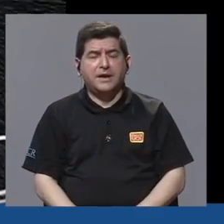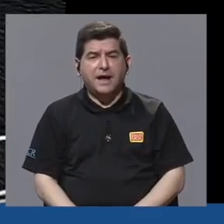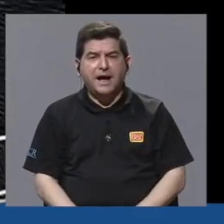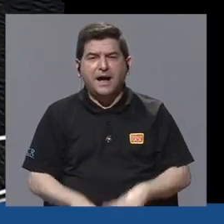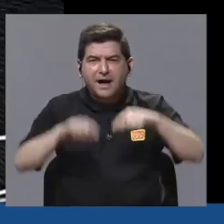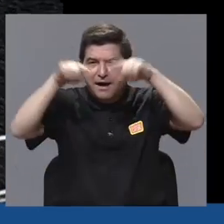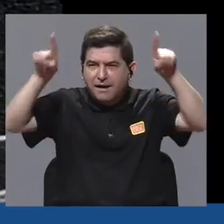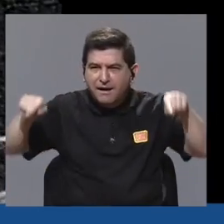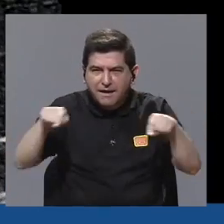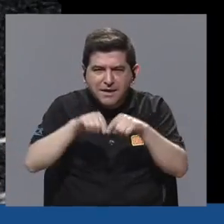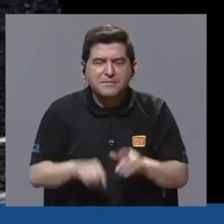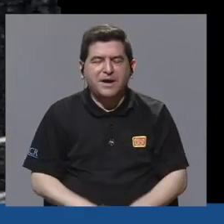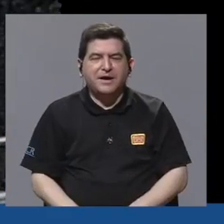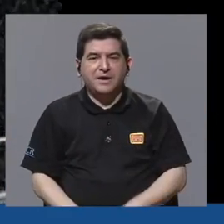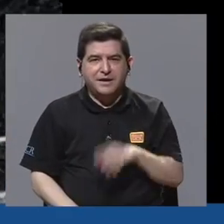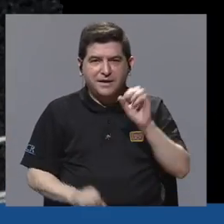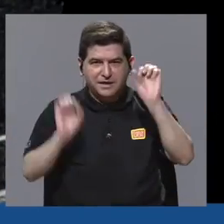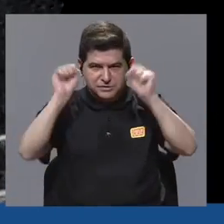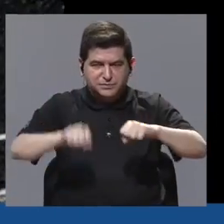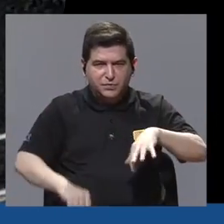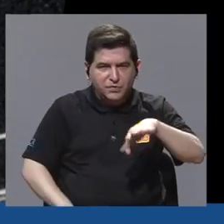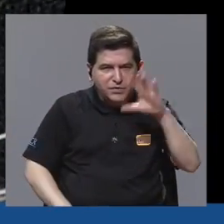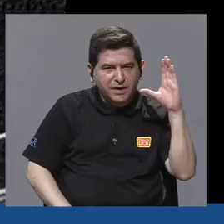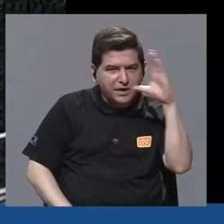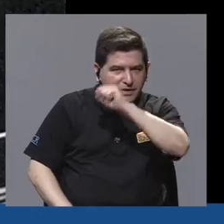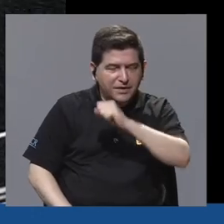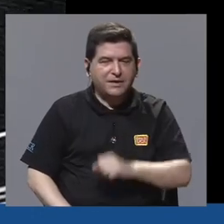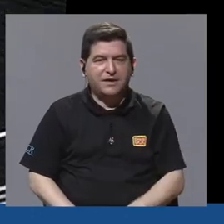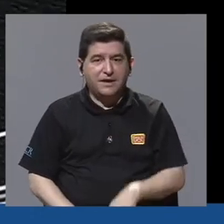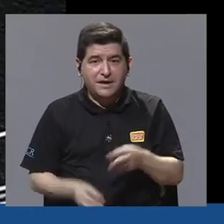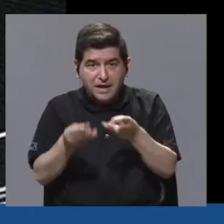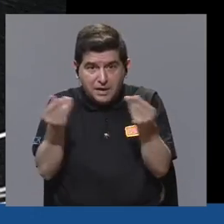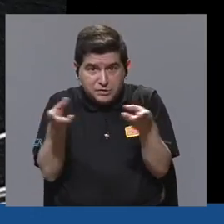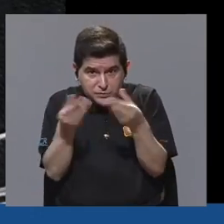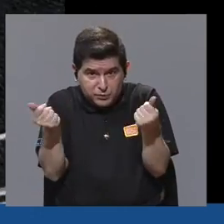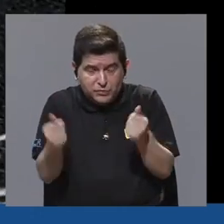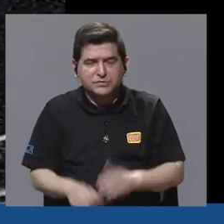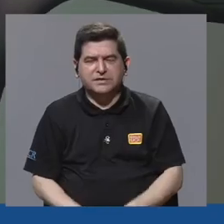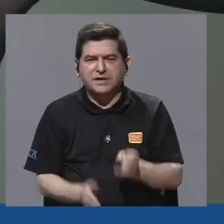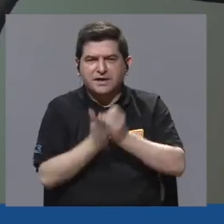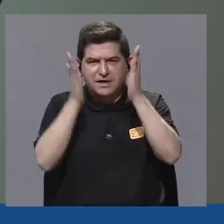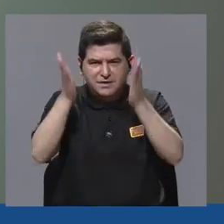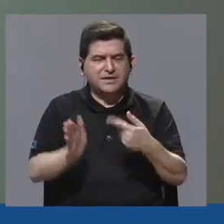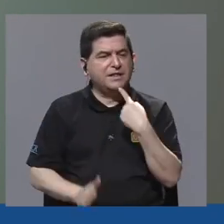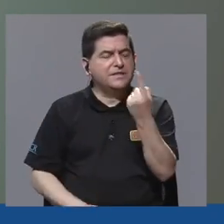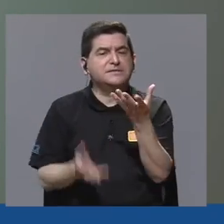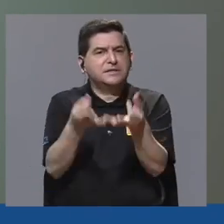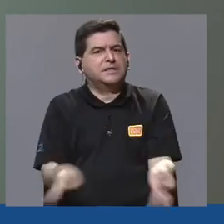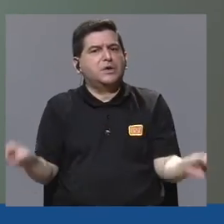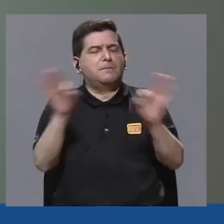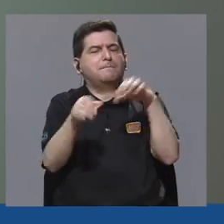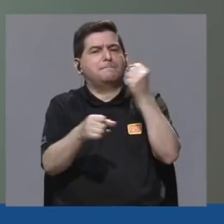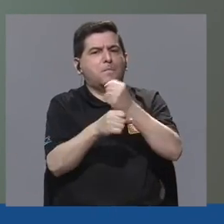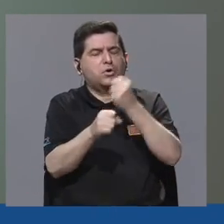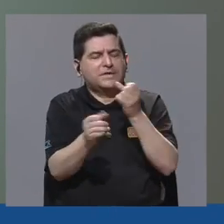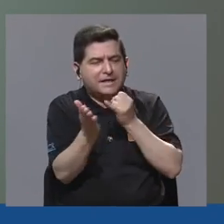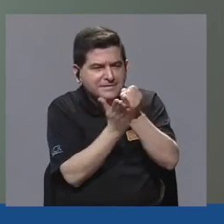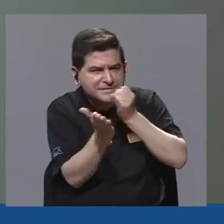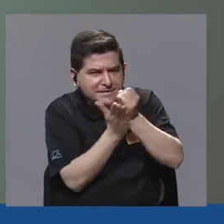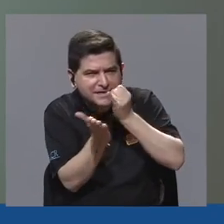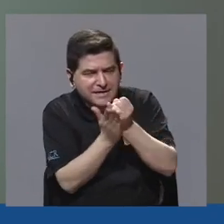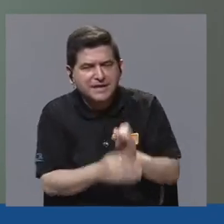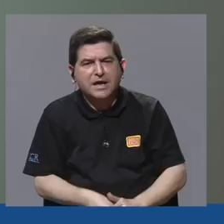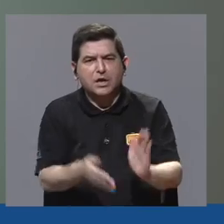obtener imágenes a través de la radioactividad que emite ese átomo de flúor. Los investigadores recalcan la importante labor de la